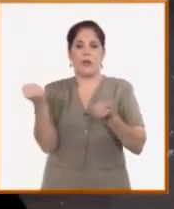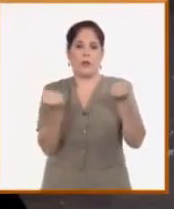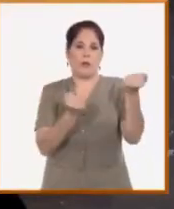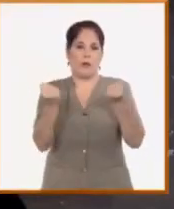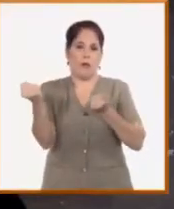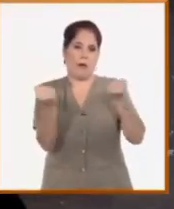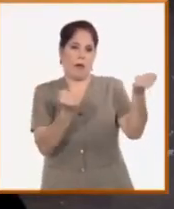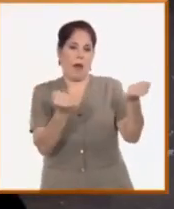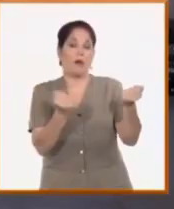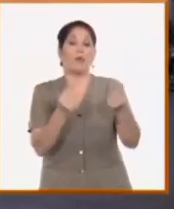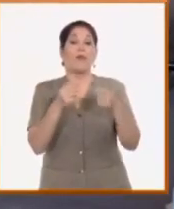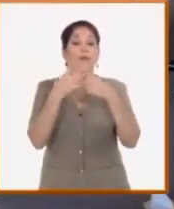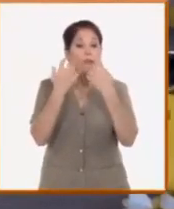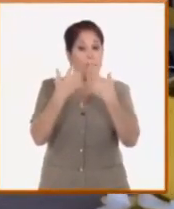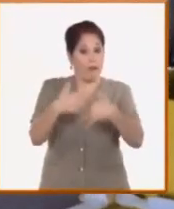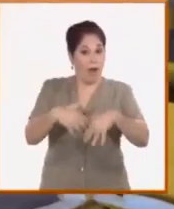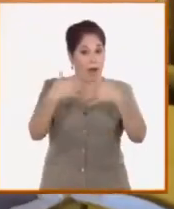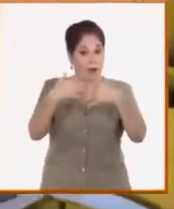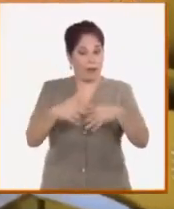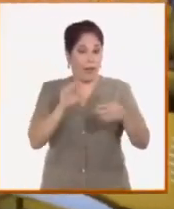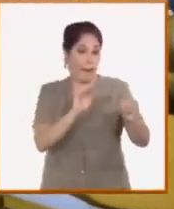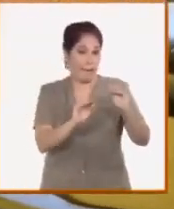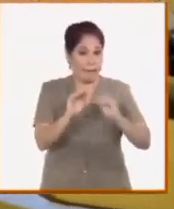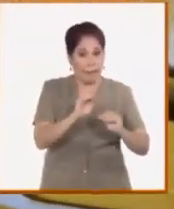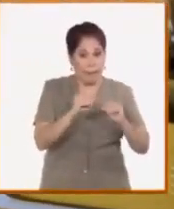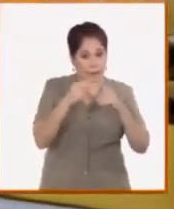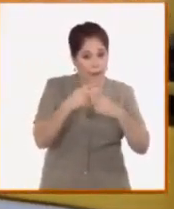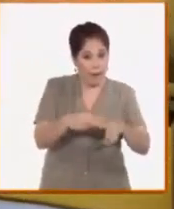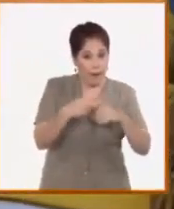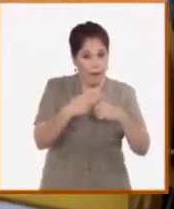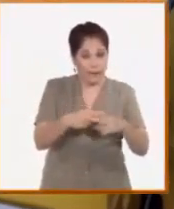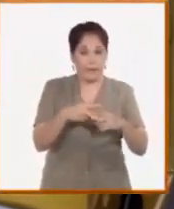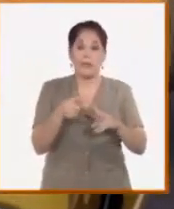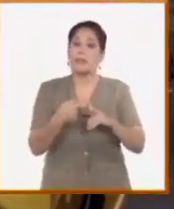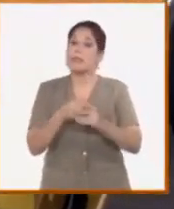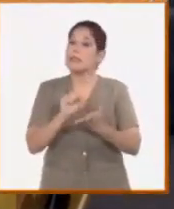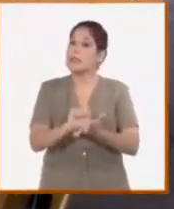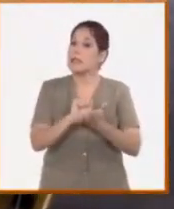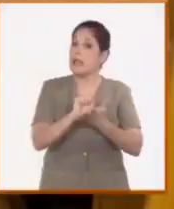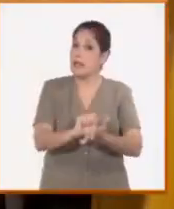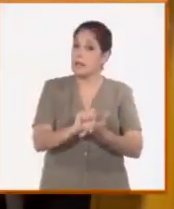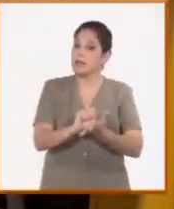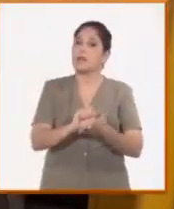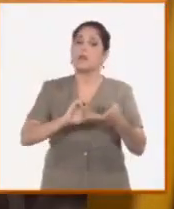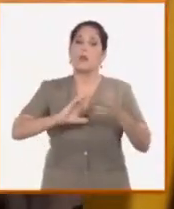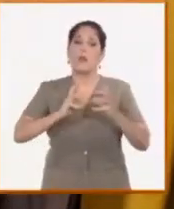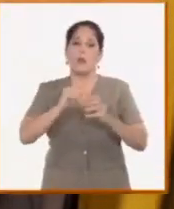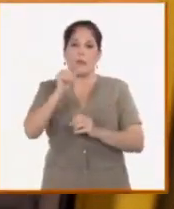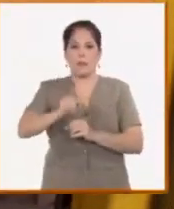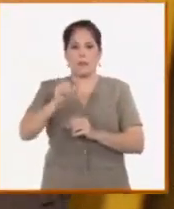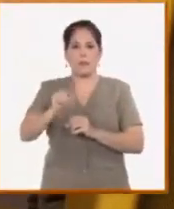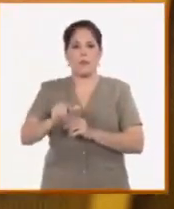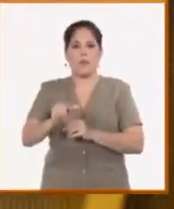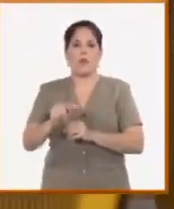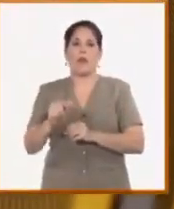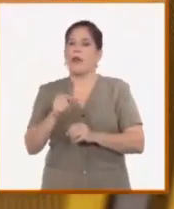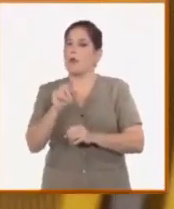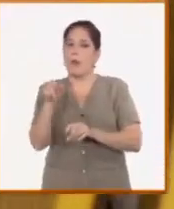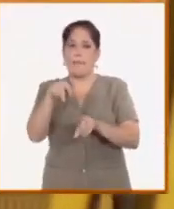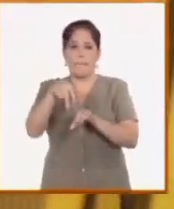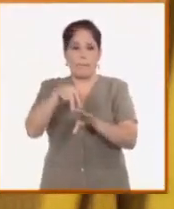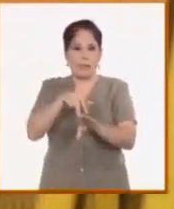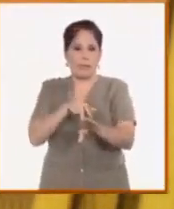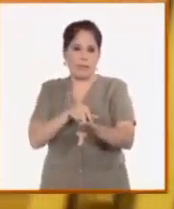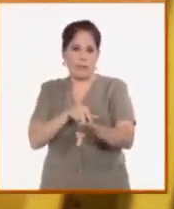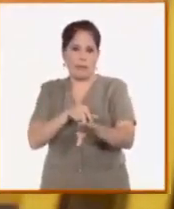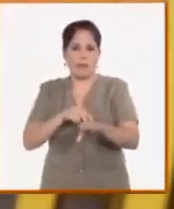vinculados a la fabricación, ensamblaje, reparación y servicios a equipos de transporte de pasaje y de carga, la actividad